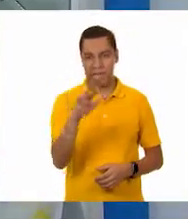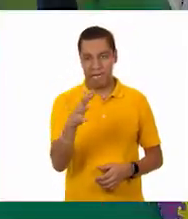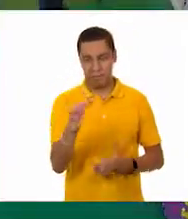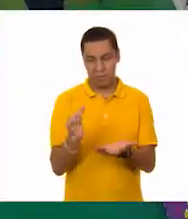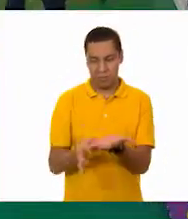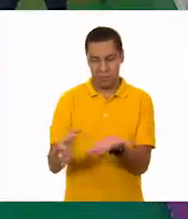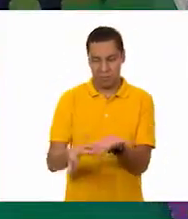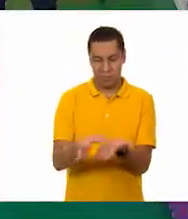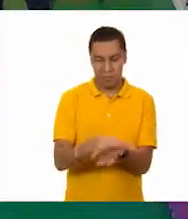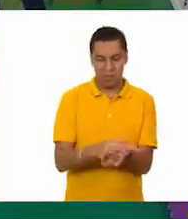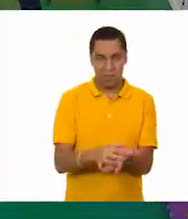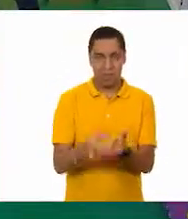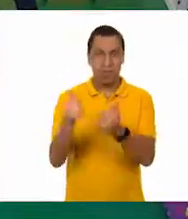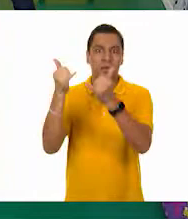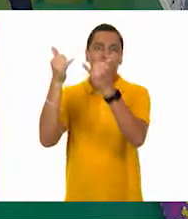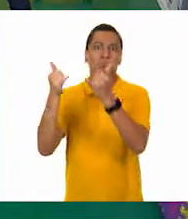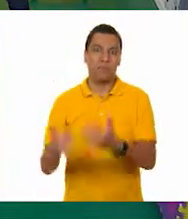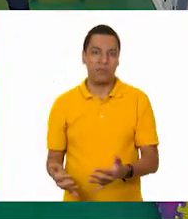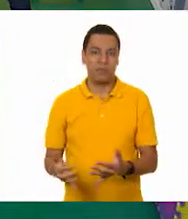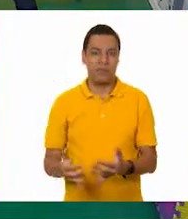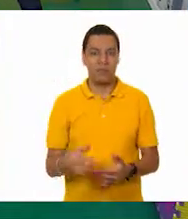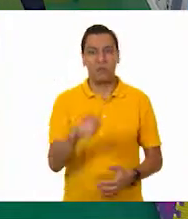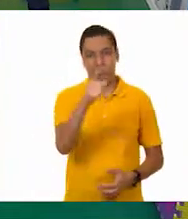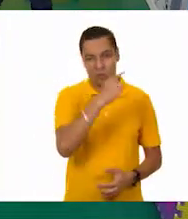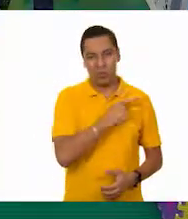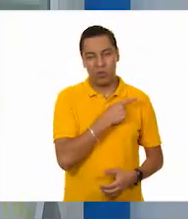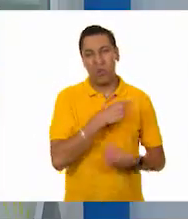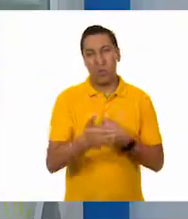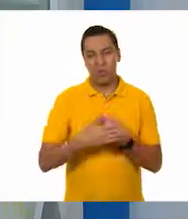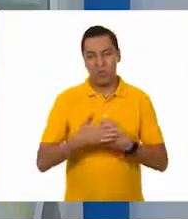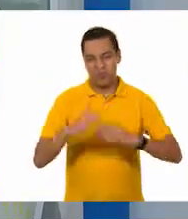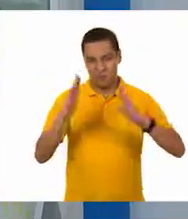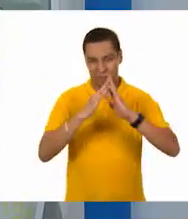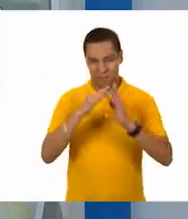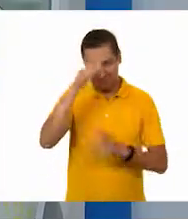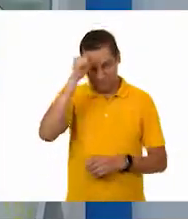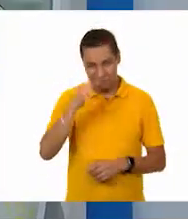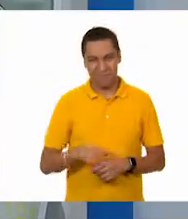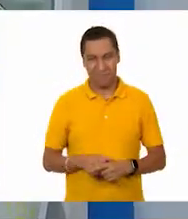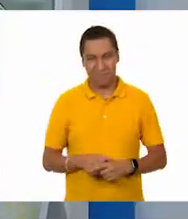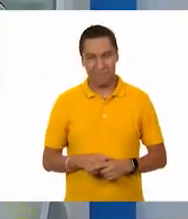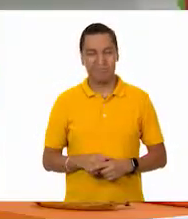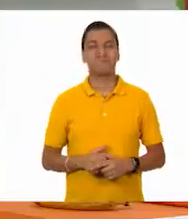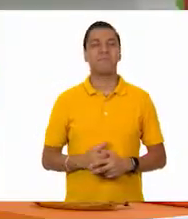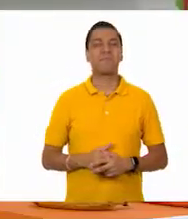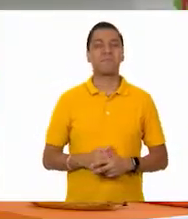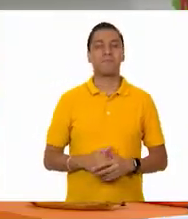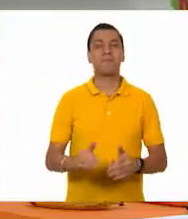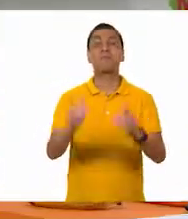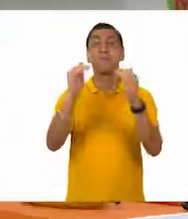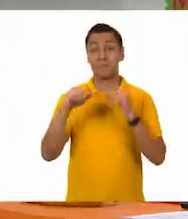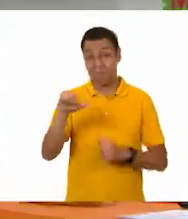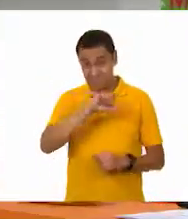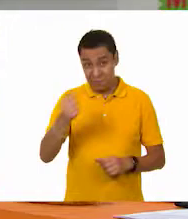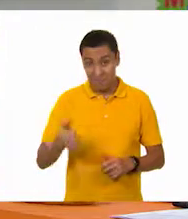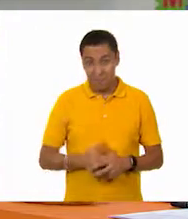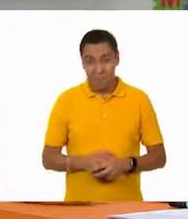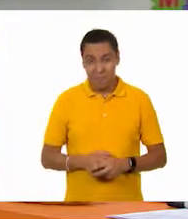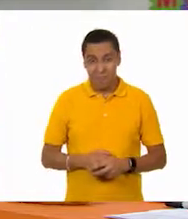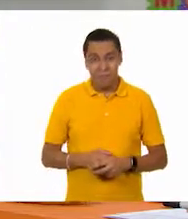Claro. Pero esto lo pueden comprobar ustedes con ayuda de su balanza. Exactamente. ¿Vamos a hacer otro más? Sí.